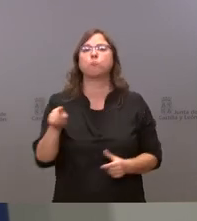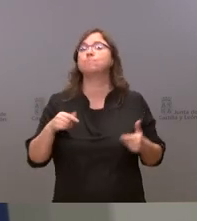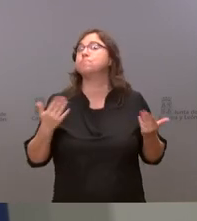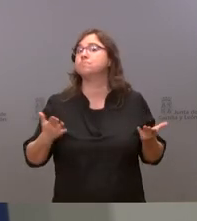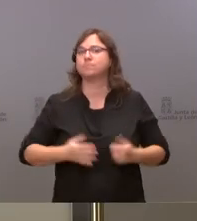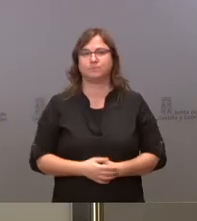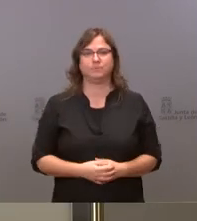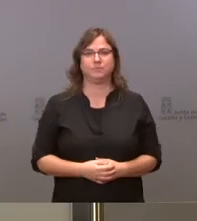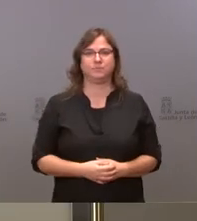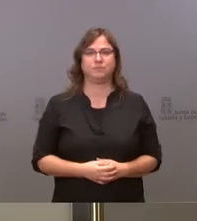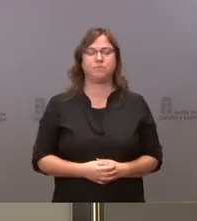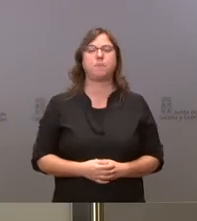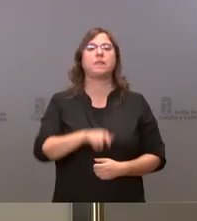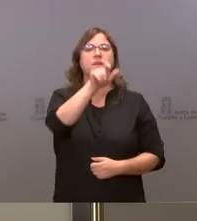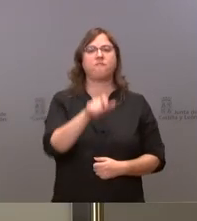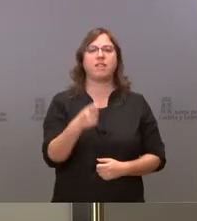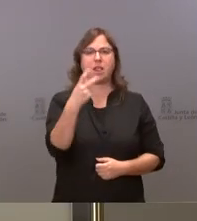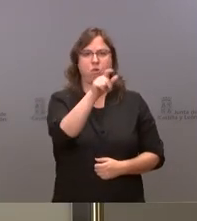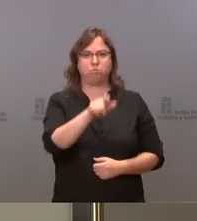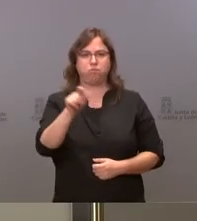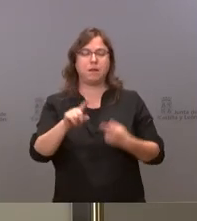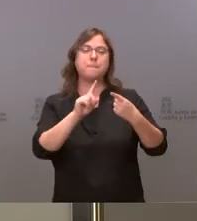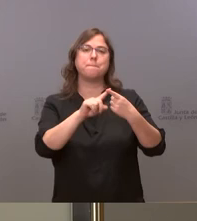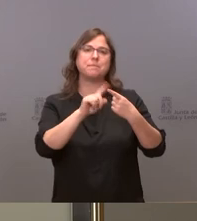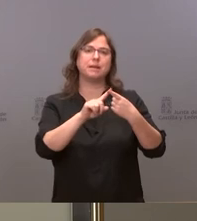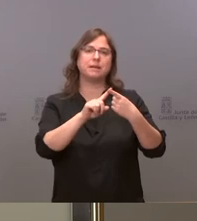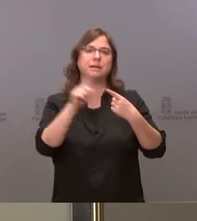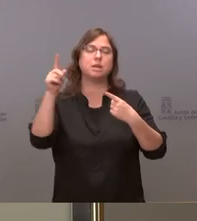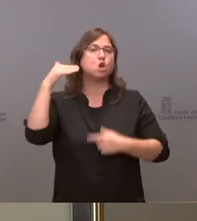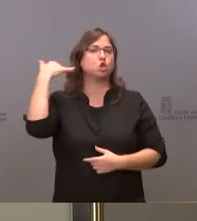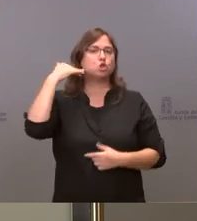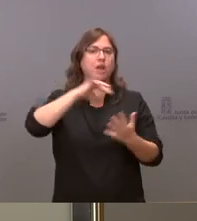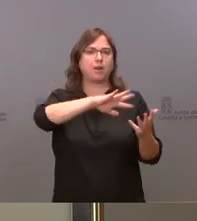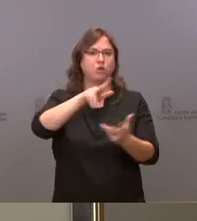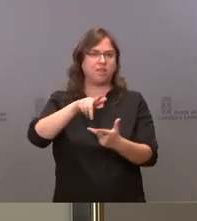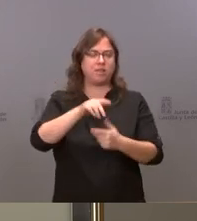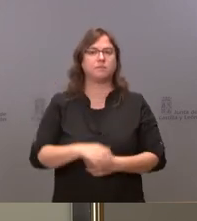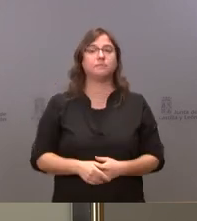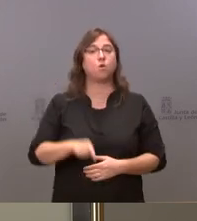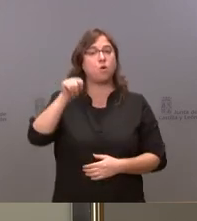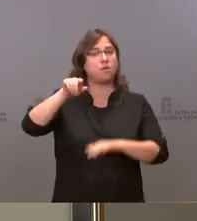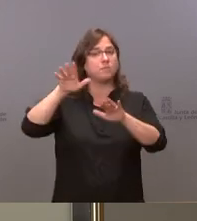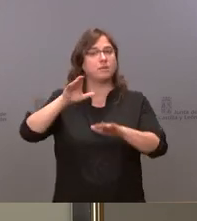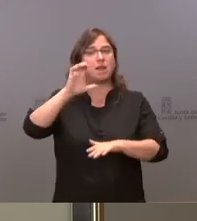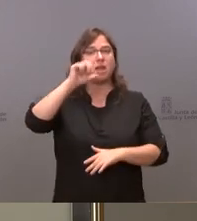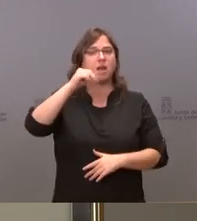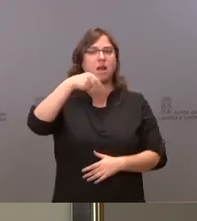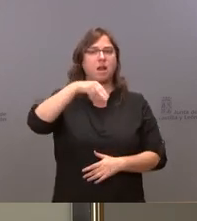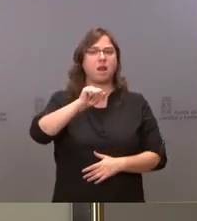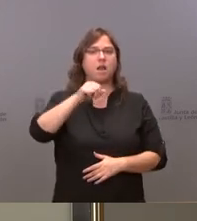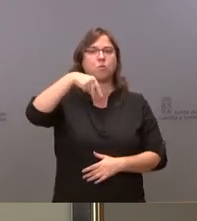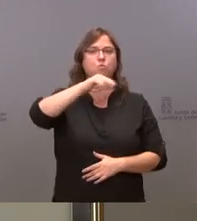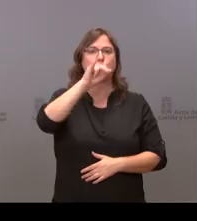Nos quedan dos intervenciones la primera de ellas nos lleva a Soria Noticias hoy allí está Encarna Muñoz adelante